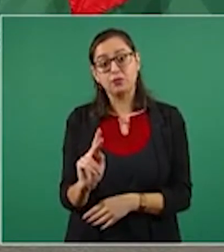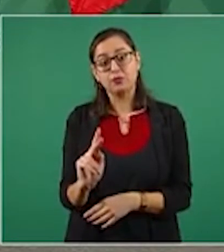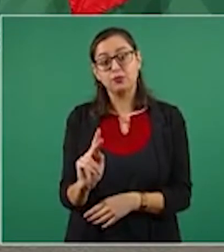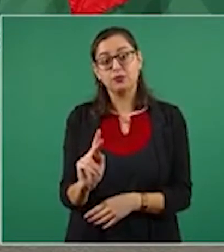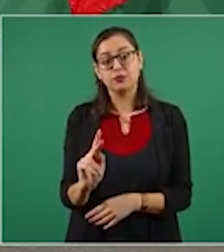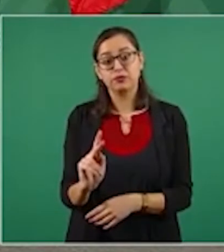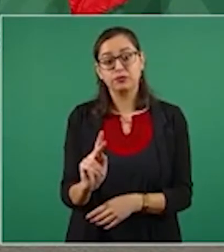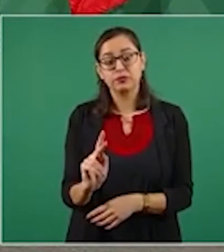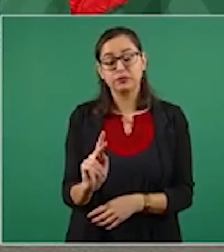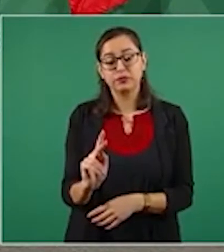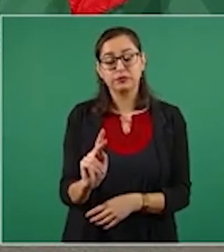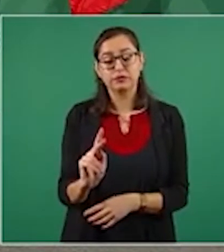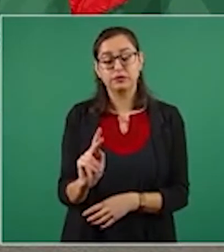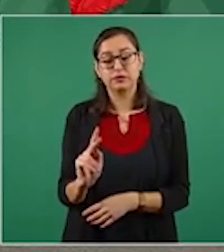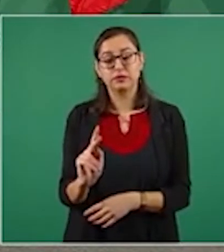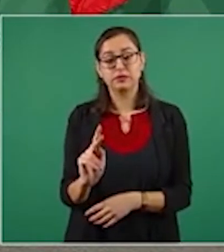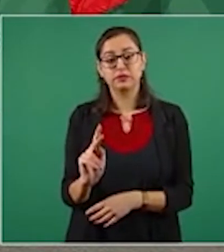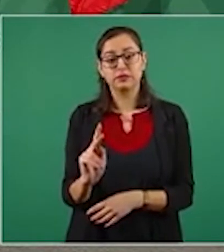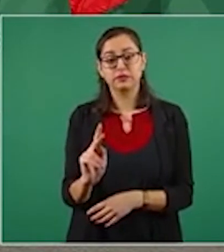más